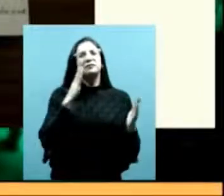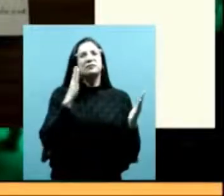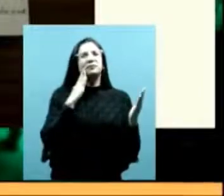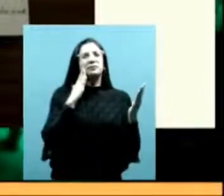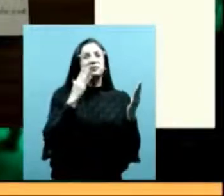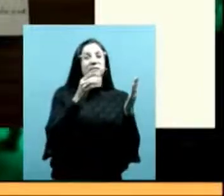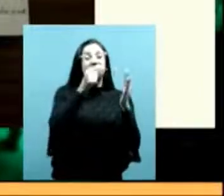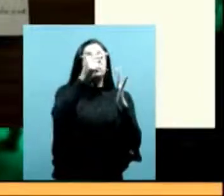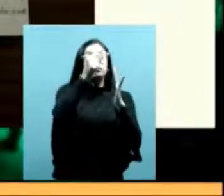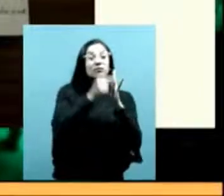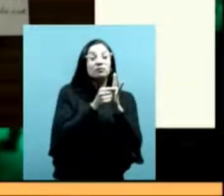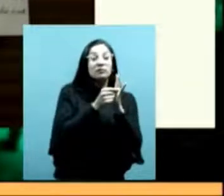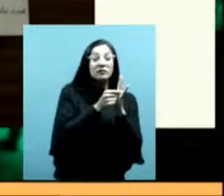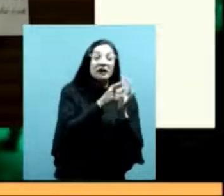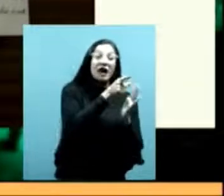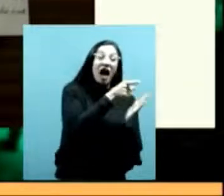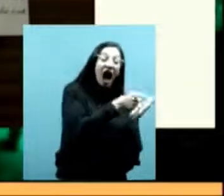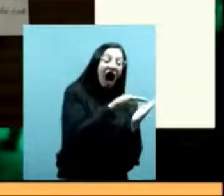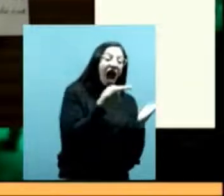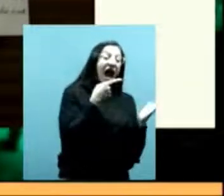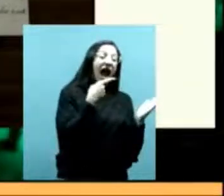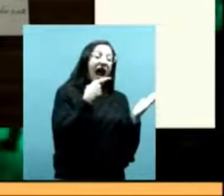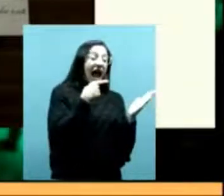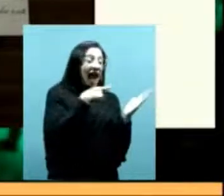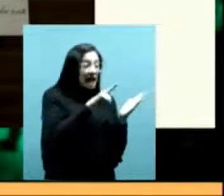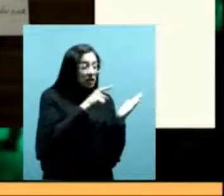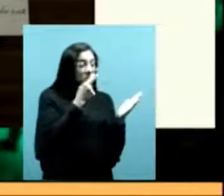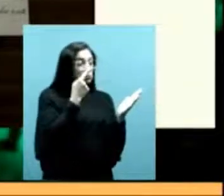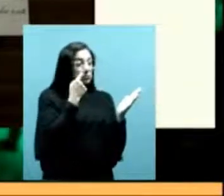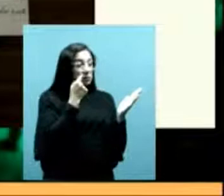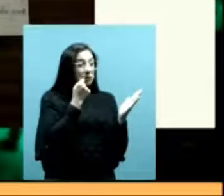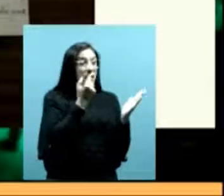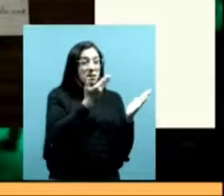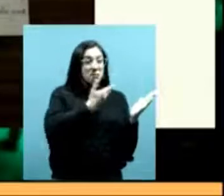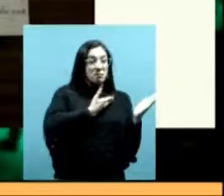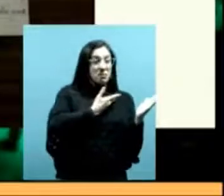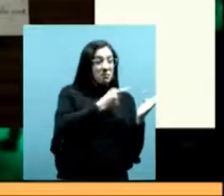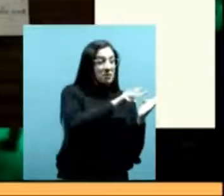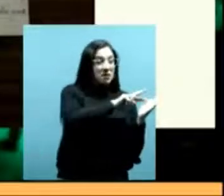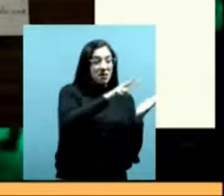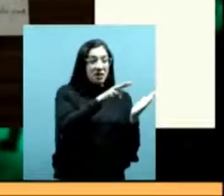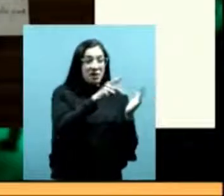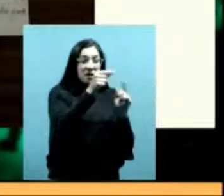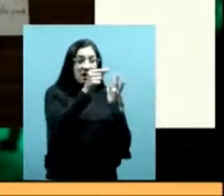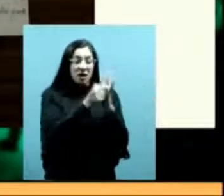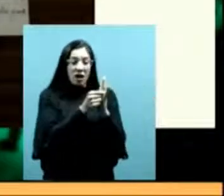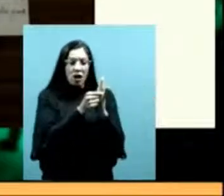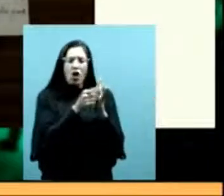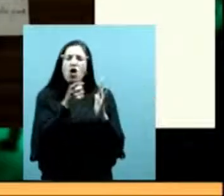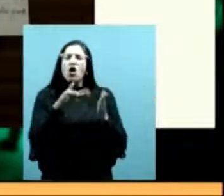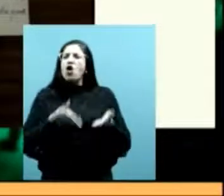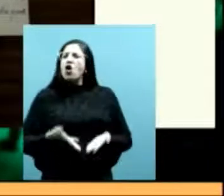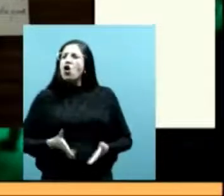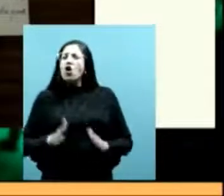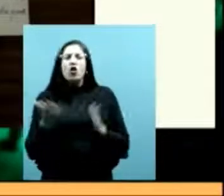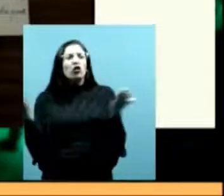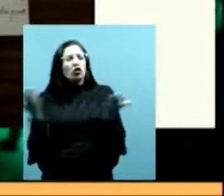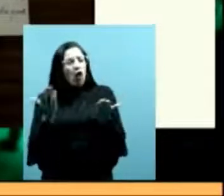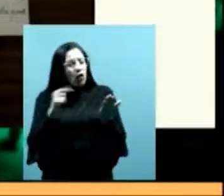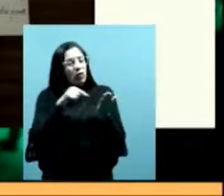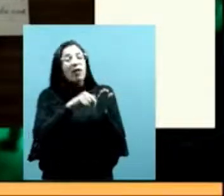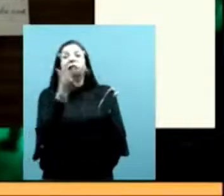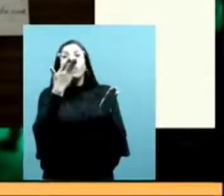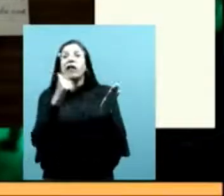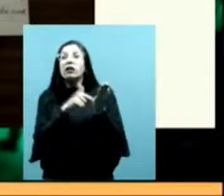cuenta de dónde venían sus padres los padres de los que se están casando ¿no? de dónde venían sus padres a veces sus abuelos entonces uno reconstruye